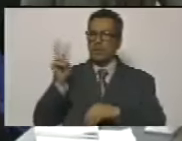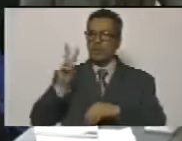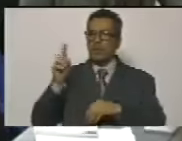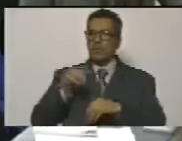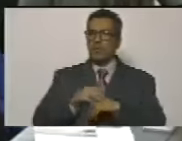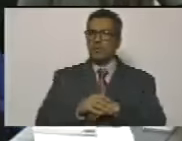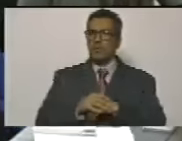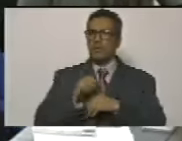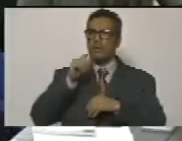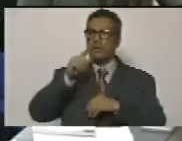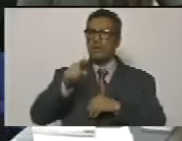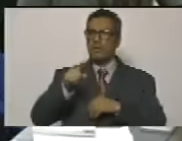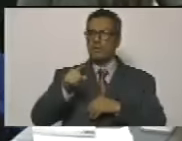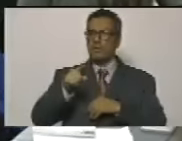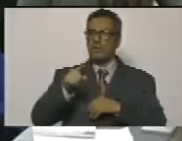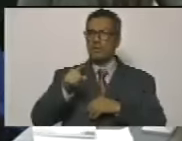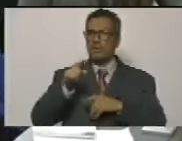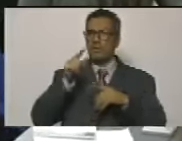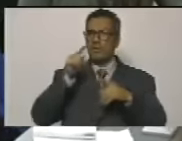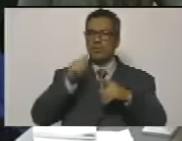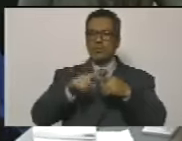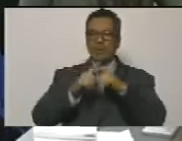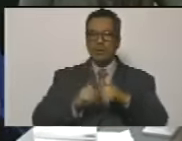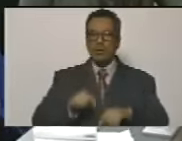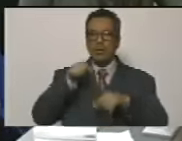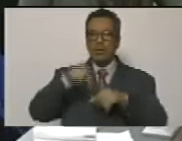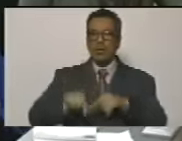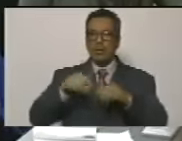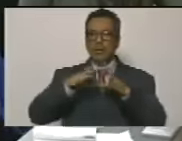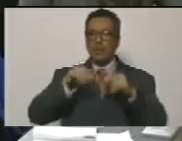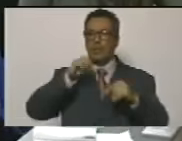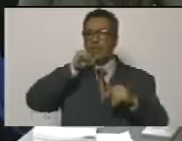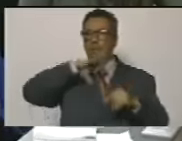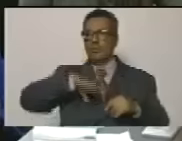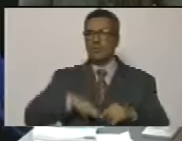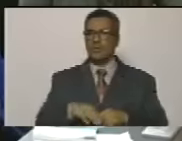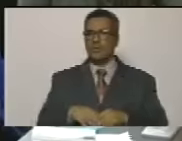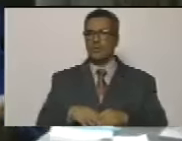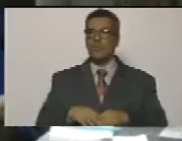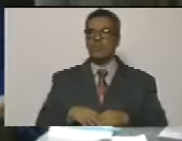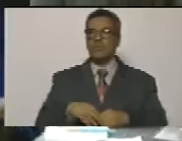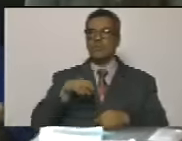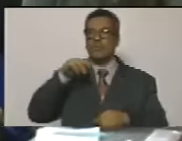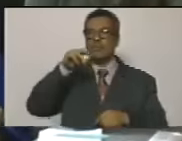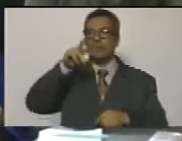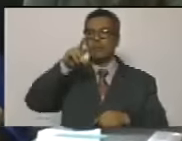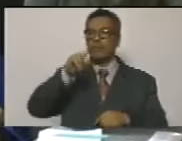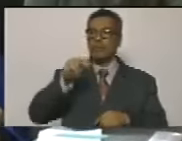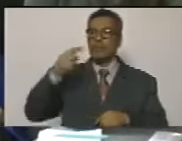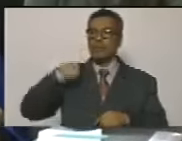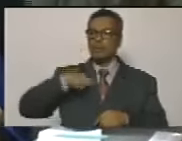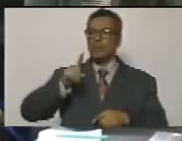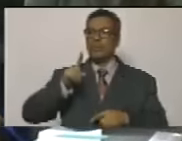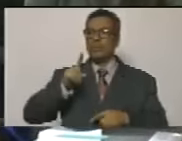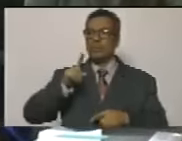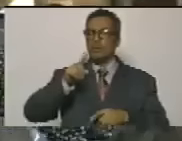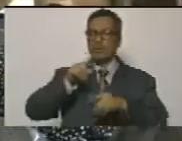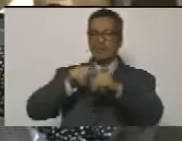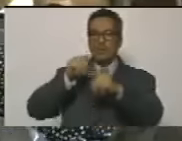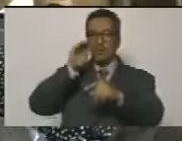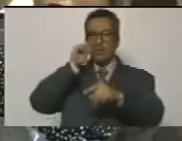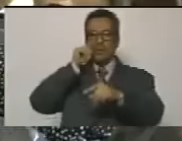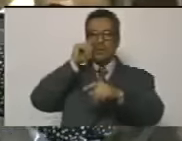es que no ha saldado cuenta con la historia y no tienen proyecto